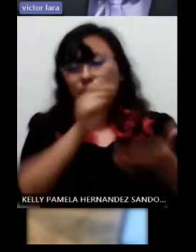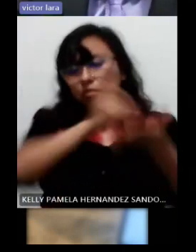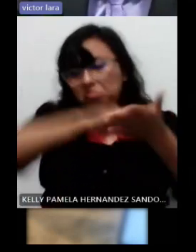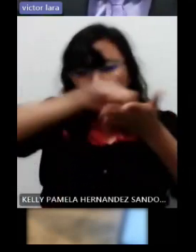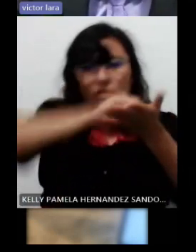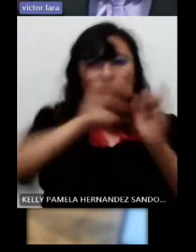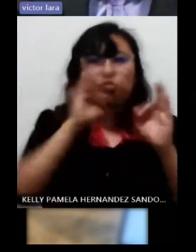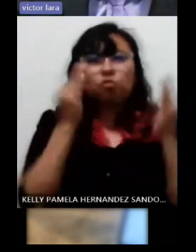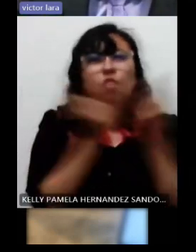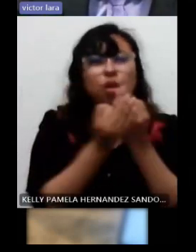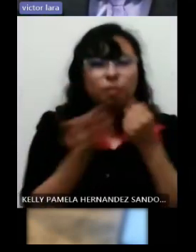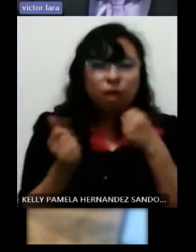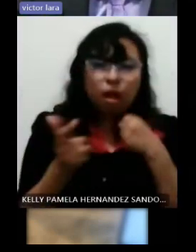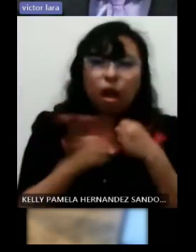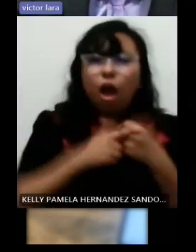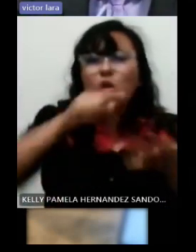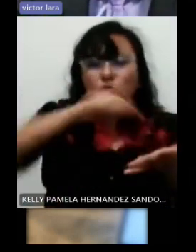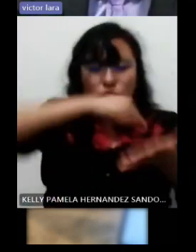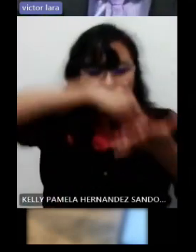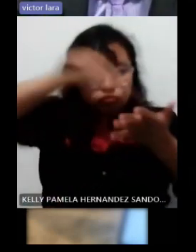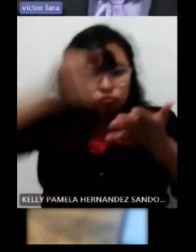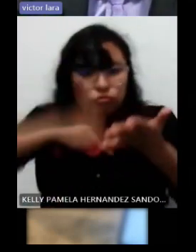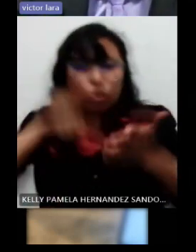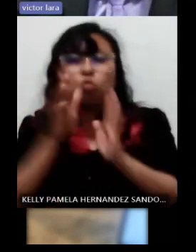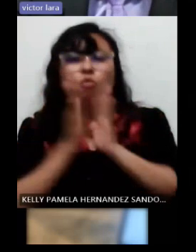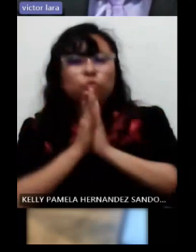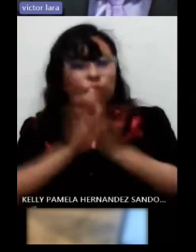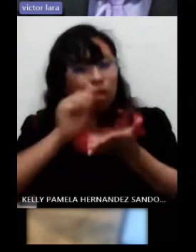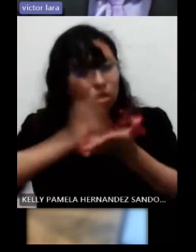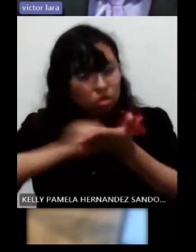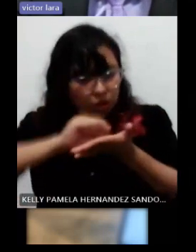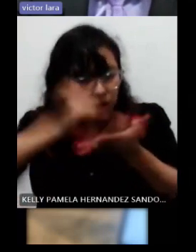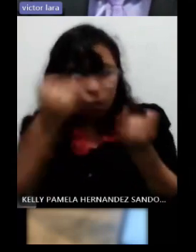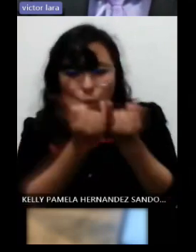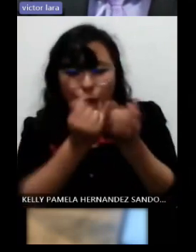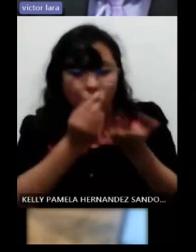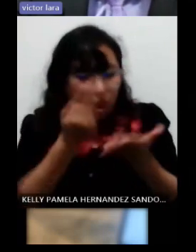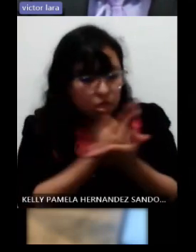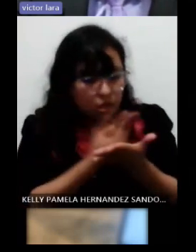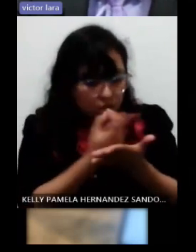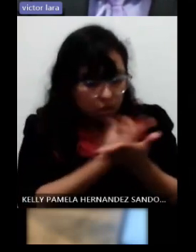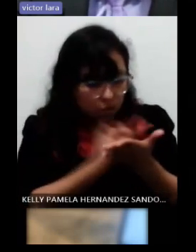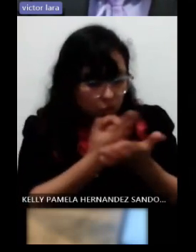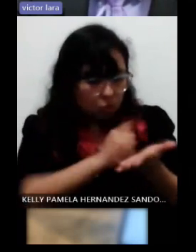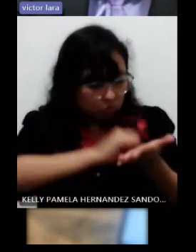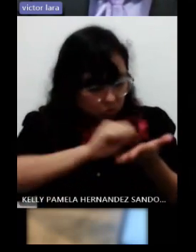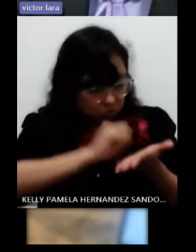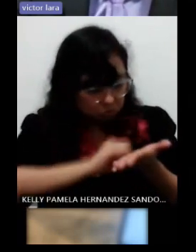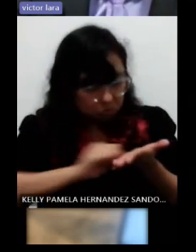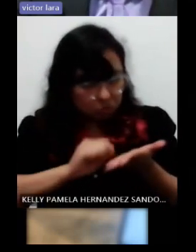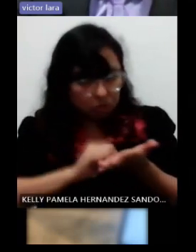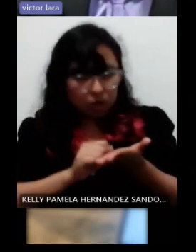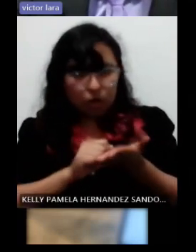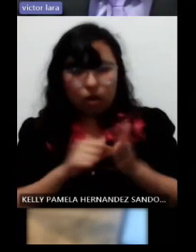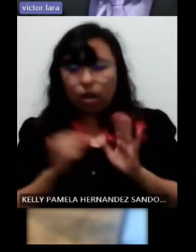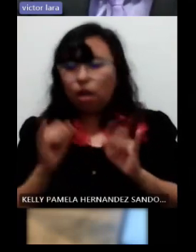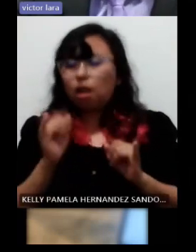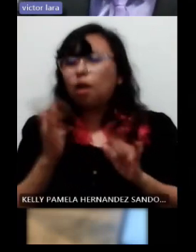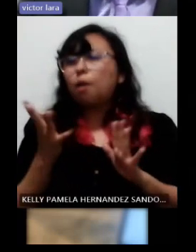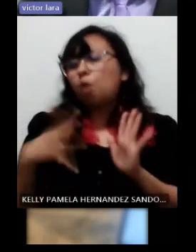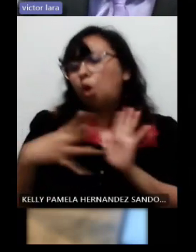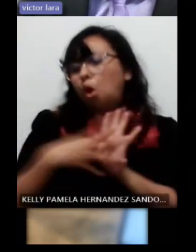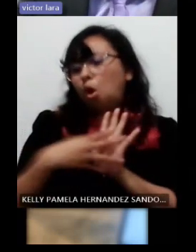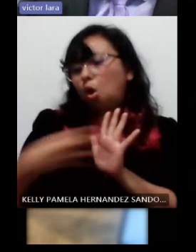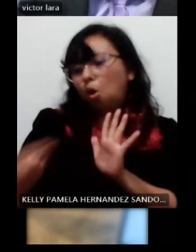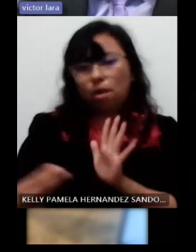figuras, si son líneas quiero que me lo dibujes y conforme ella me lo va dibujando de manera de imitación recordemos que los niños